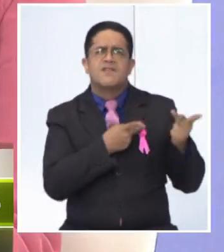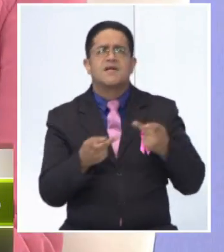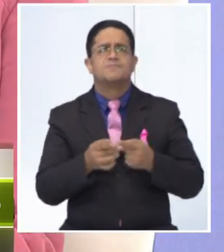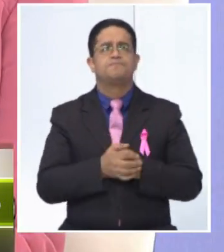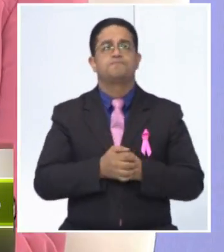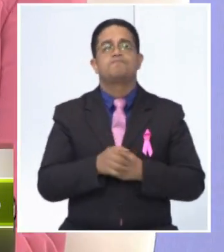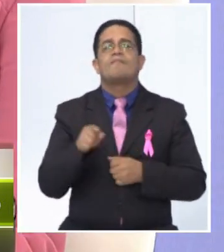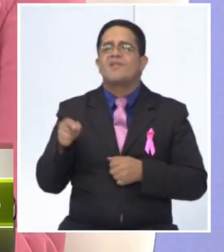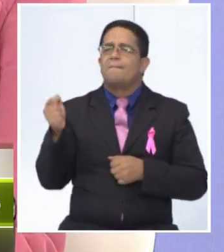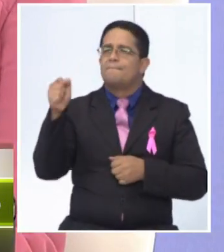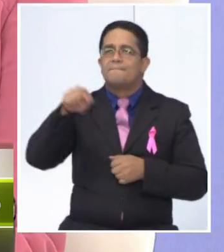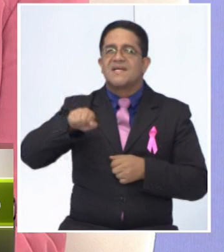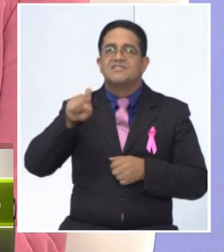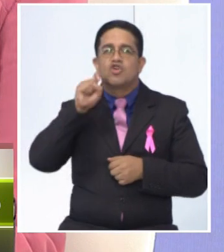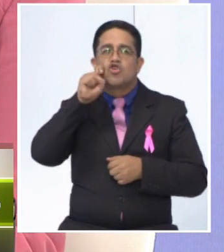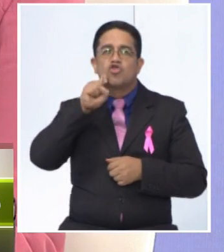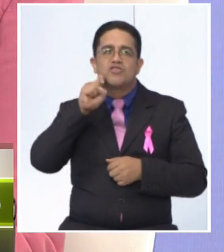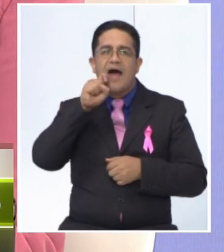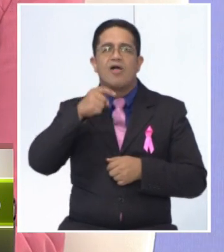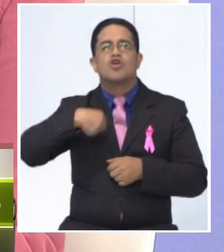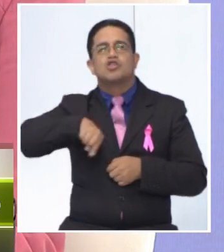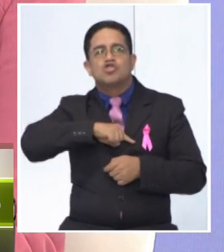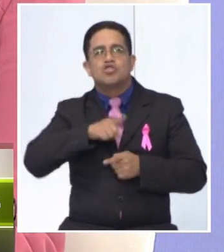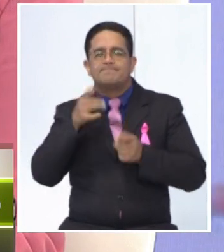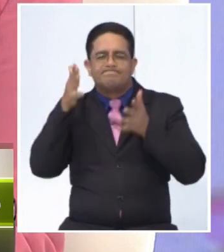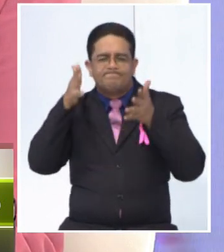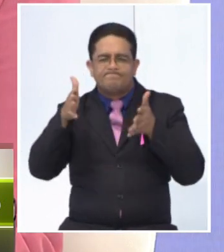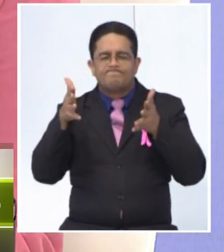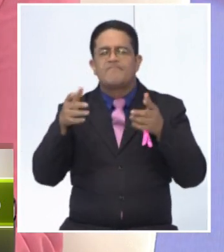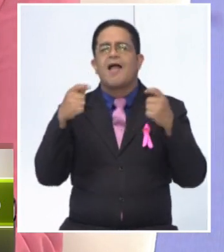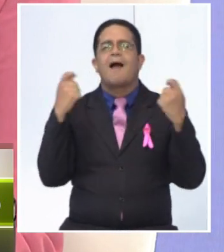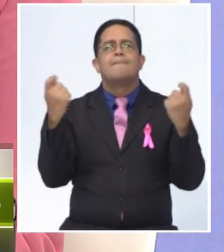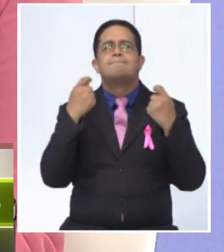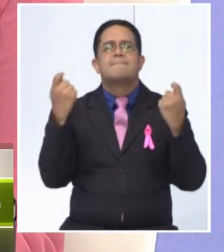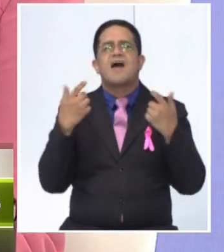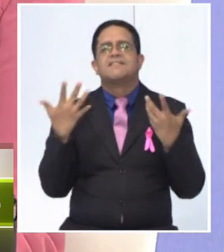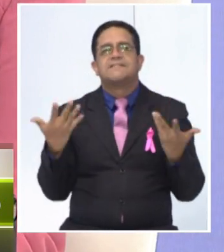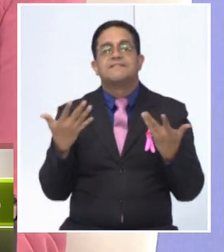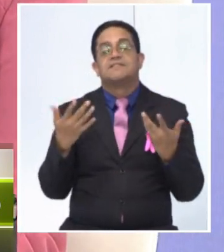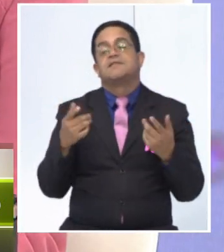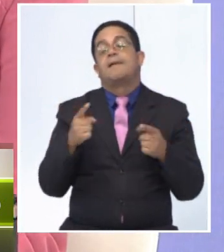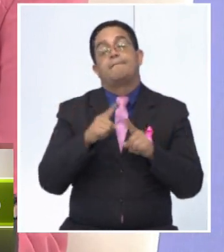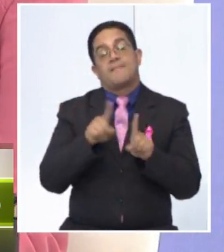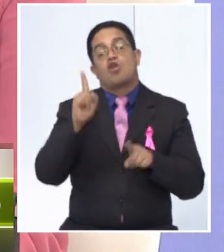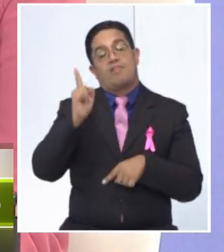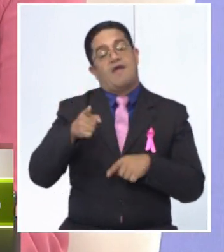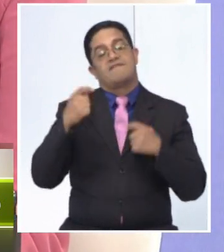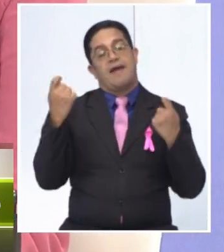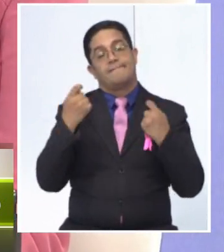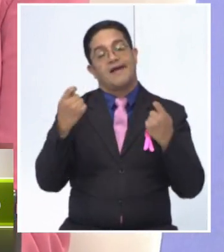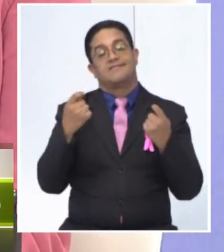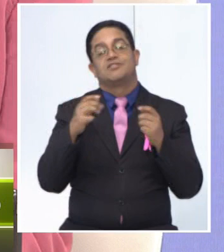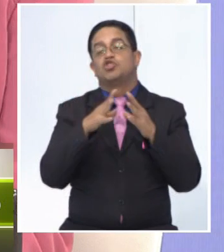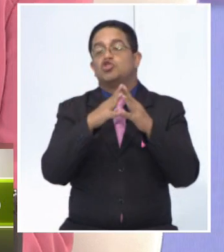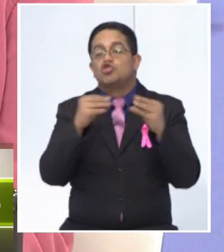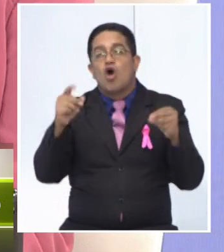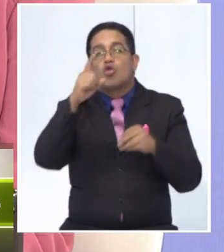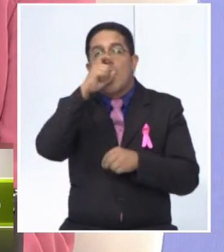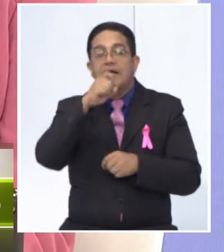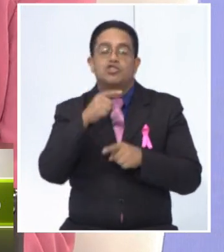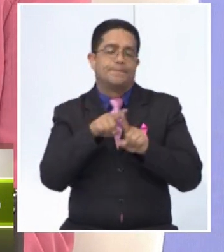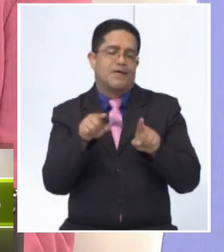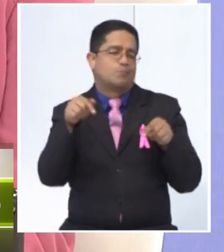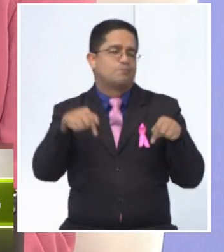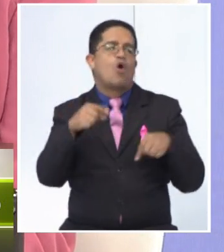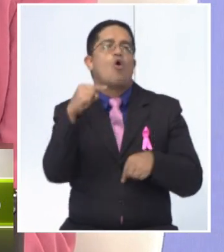Bueno, estamos en el mes rosa, normalmente nos enfocamos para hacer campaña, pero esto es una campaña de los 365 días del año, pero tomando en cuenta octubre como